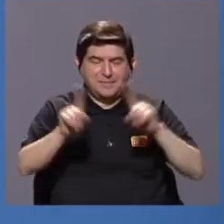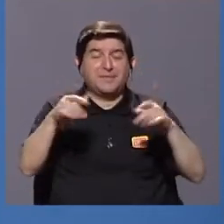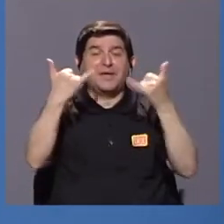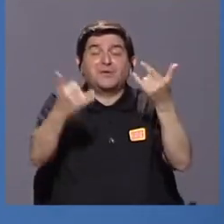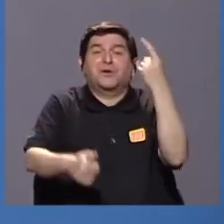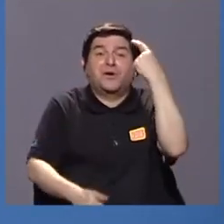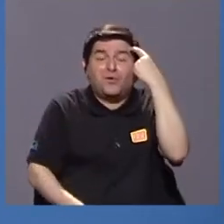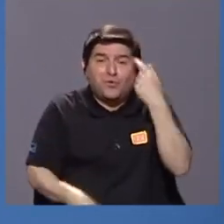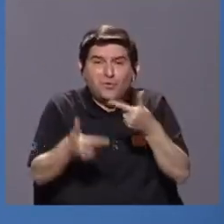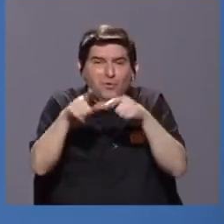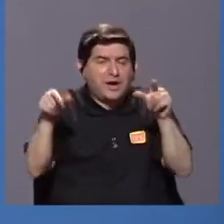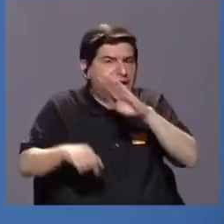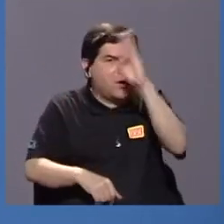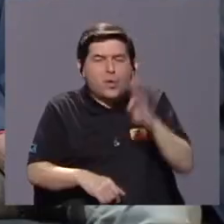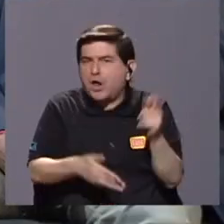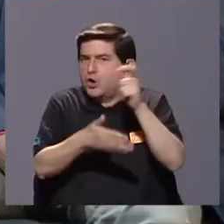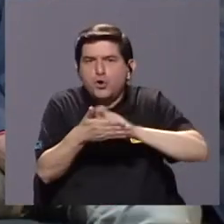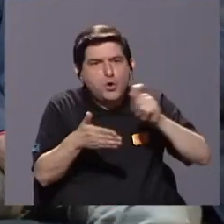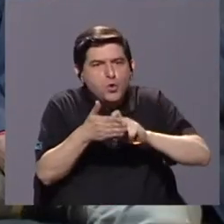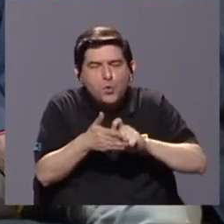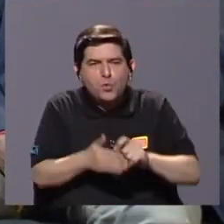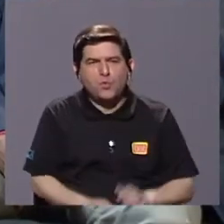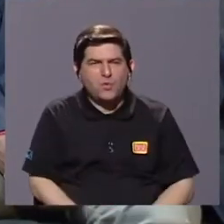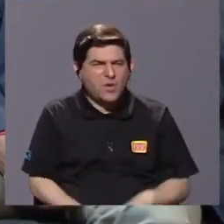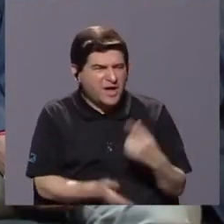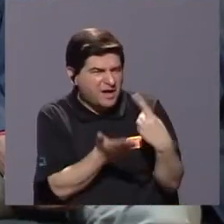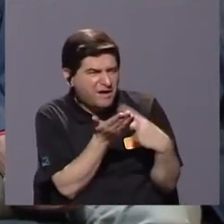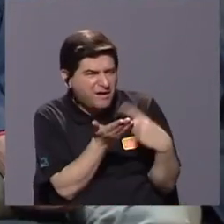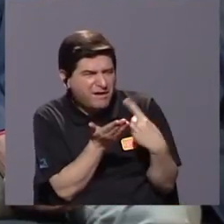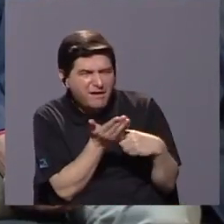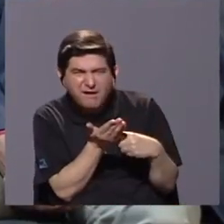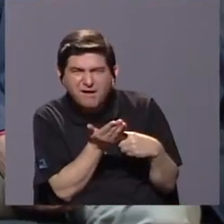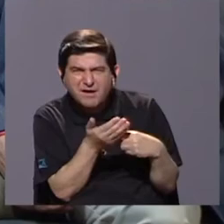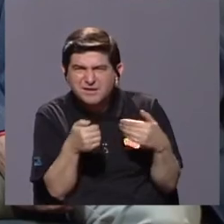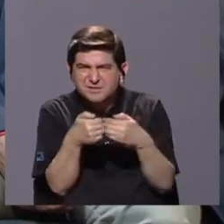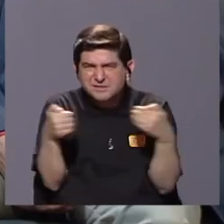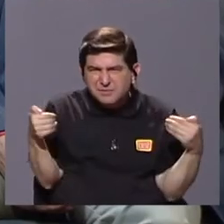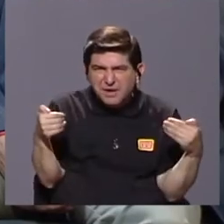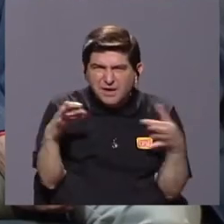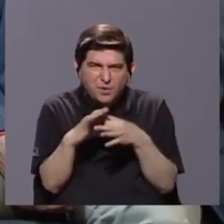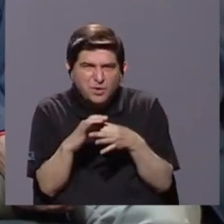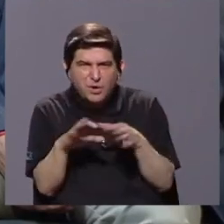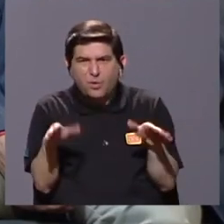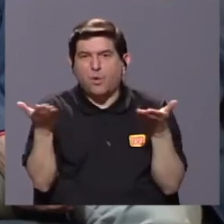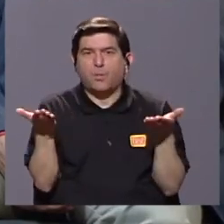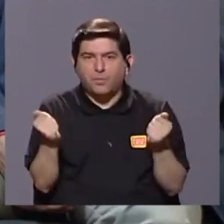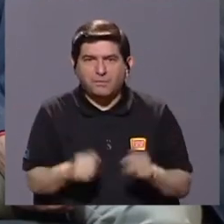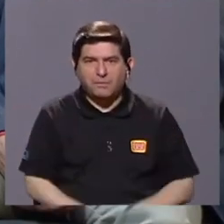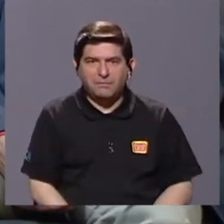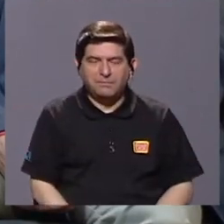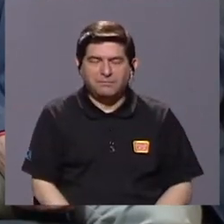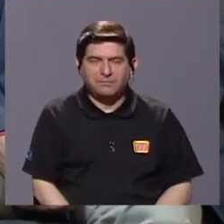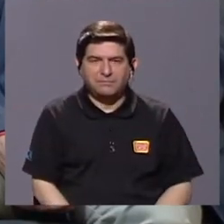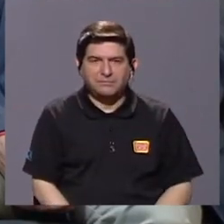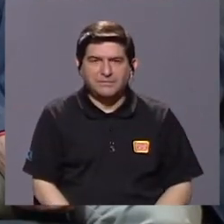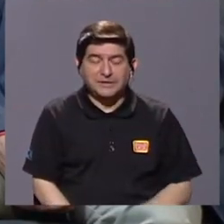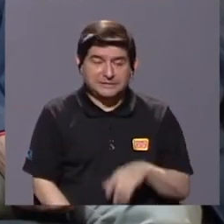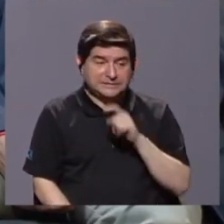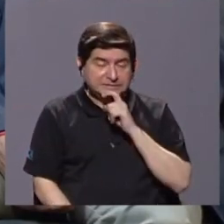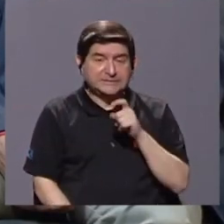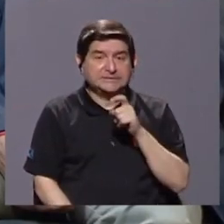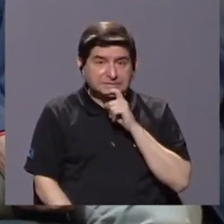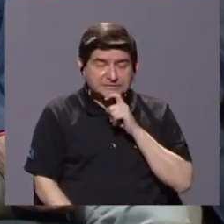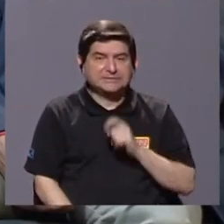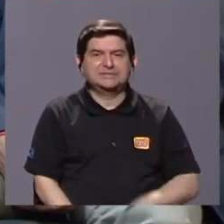imagínense en una lengua que nunca se ha puesto por escrito ponerse a discutir estas cosas, que si separado o pegado. Todo esto ha sido difícil